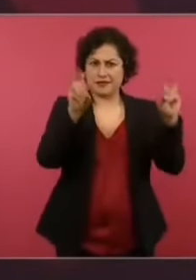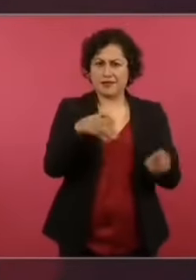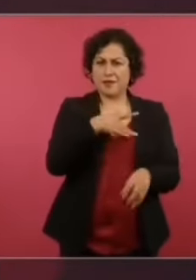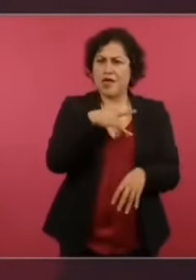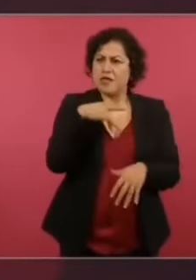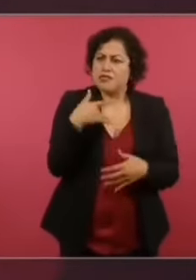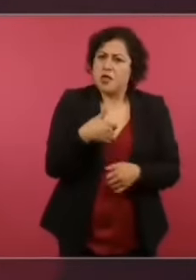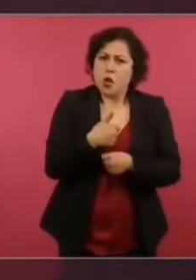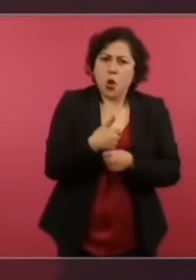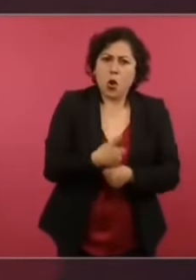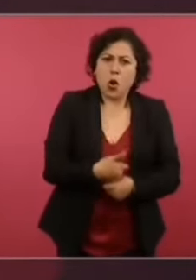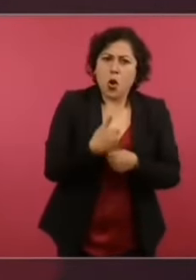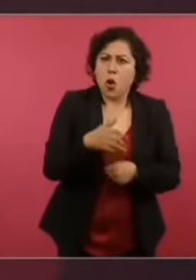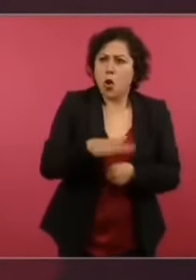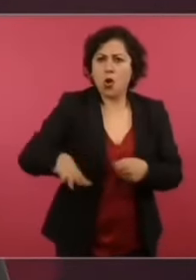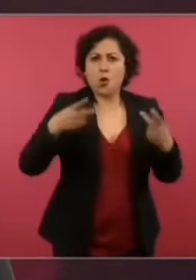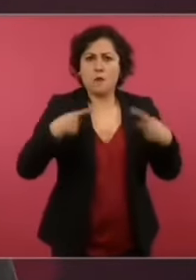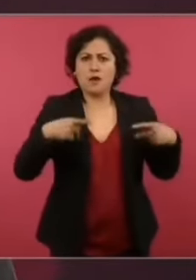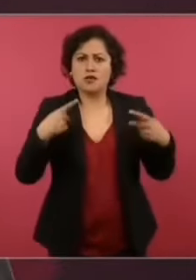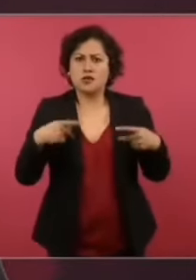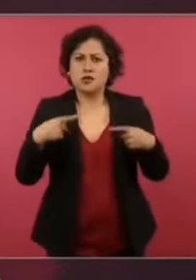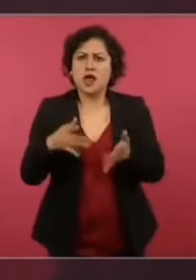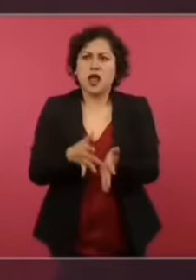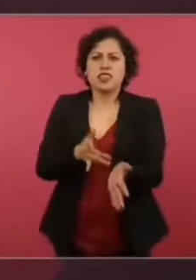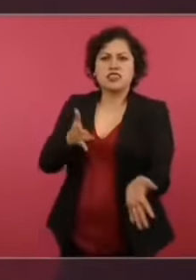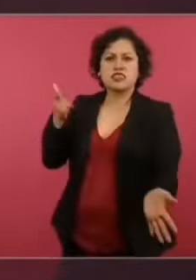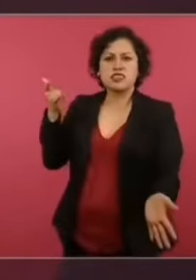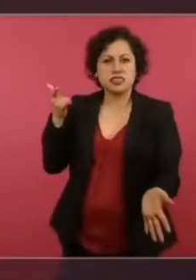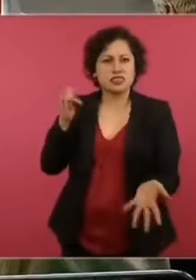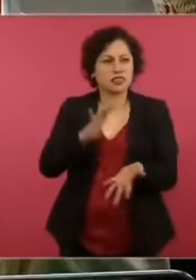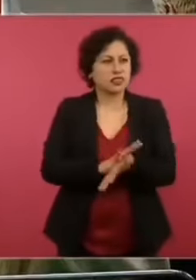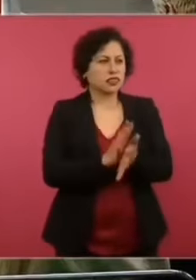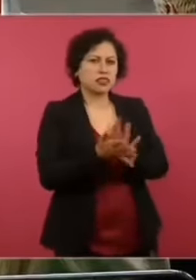humano, con el dolor humano.